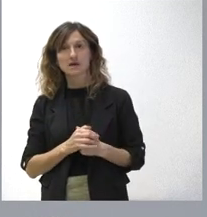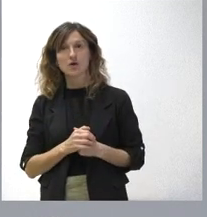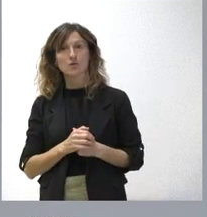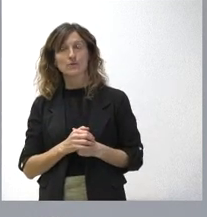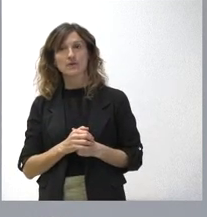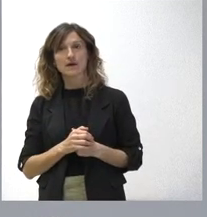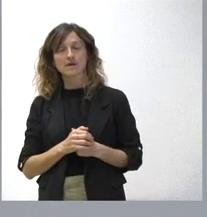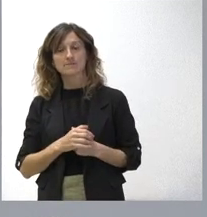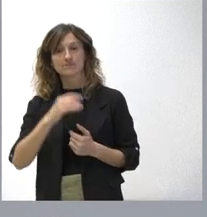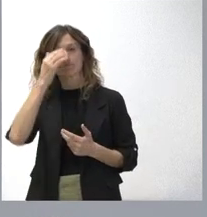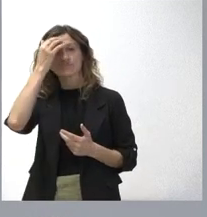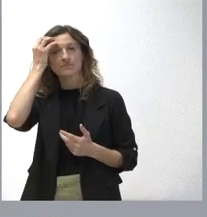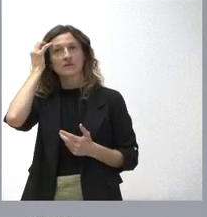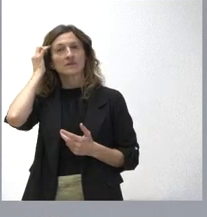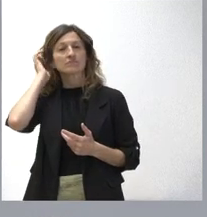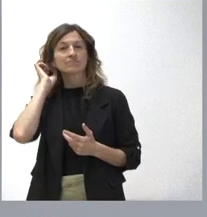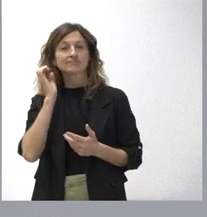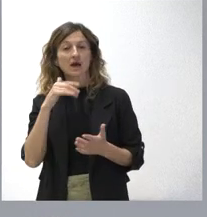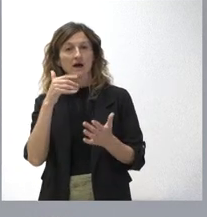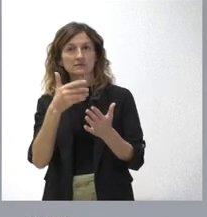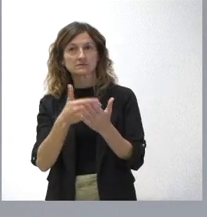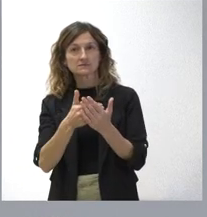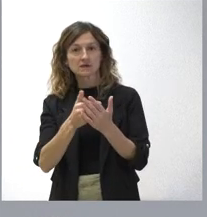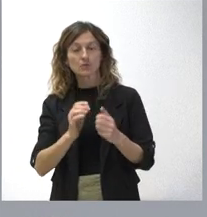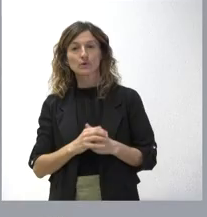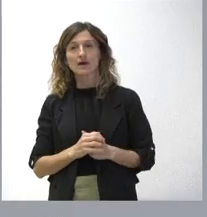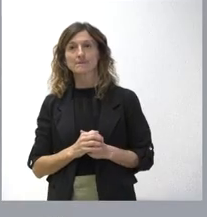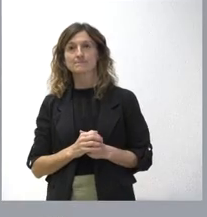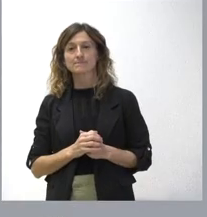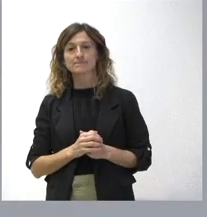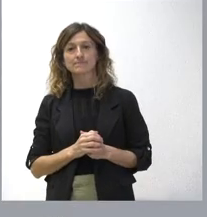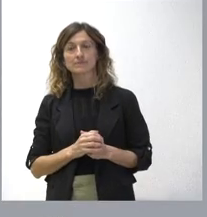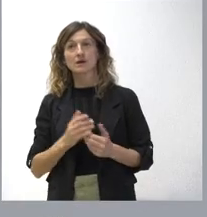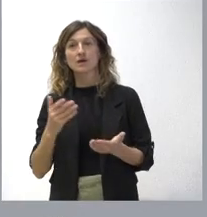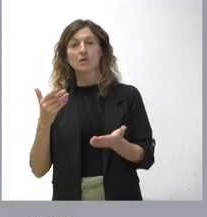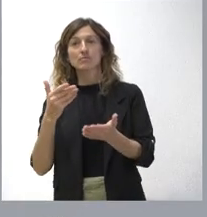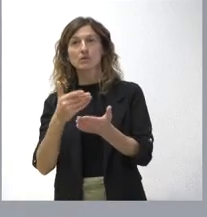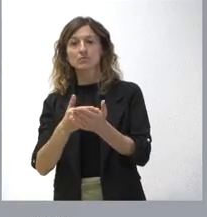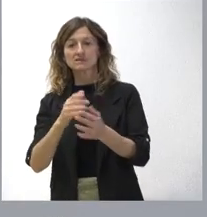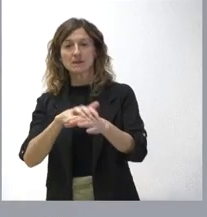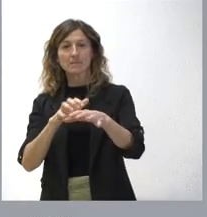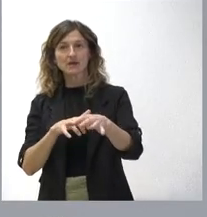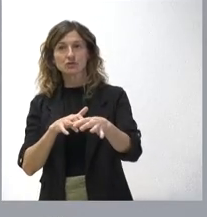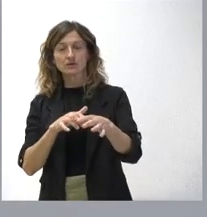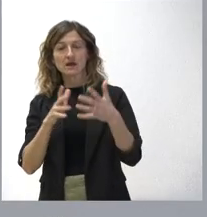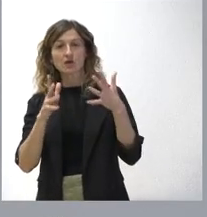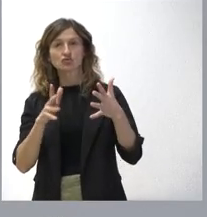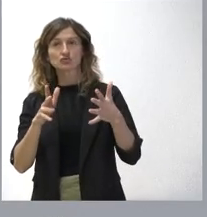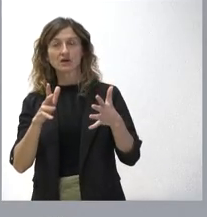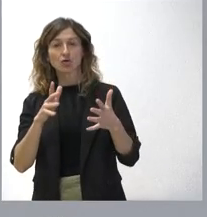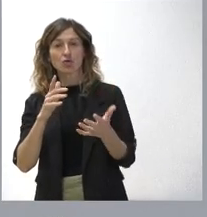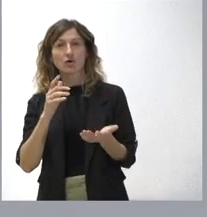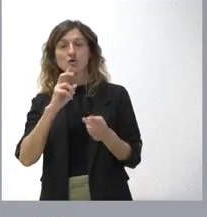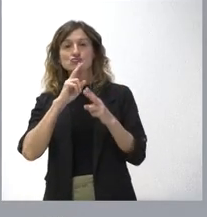no hemos tenido directamente la propuesta formal de la mayoría de miembros de ese consejo asesor para